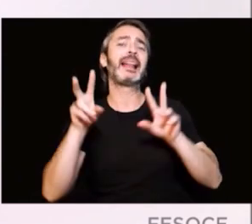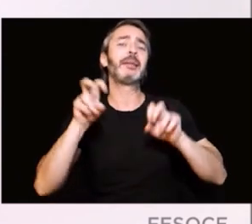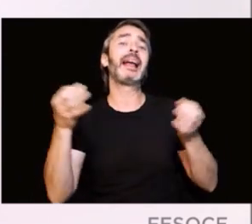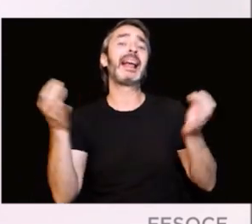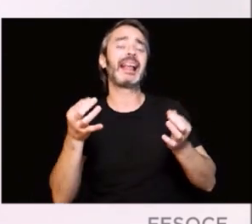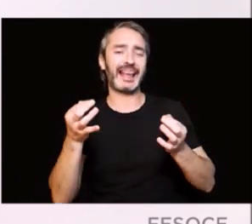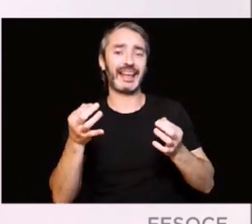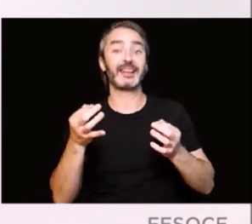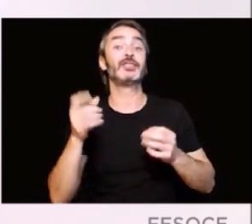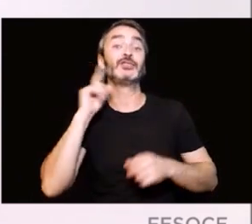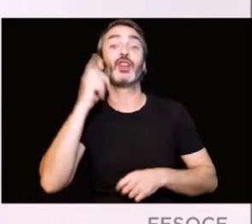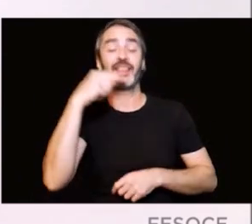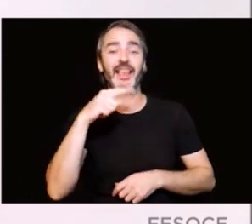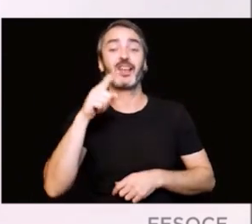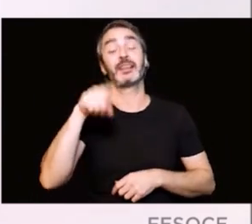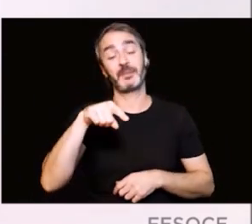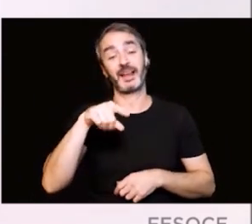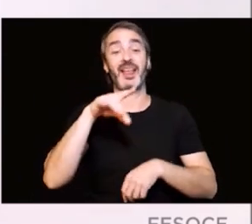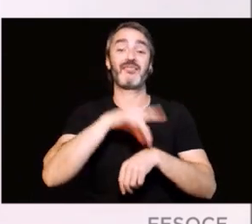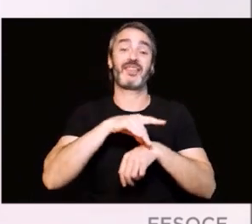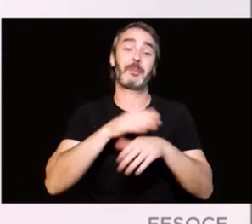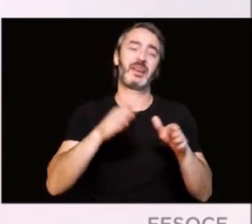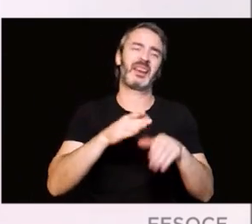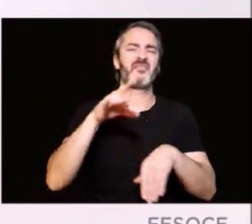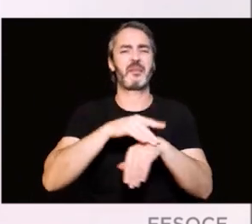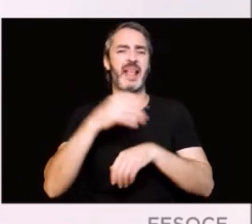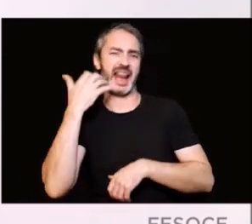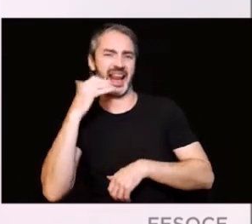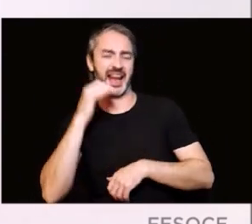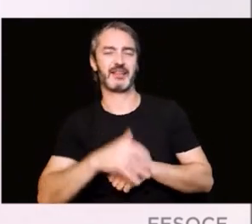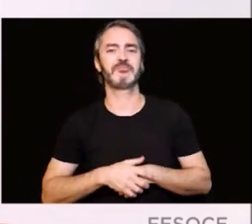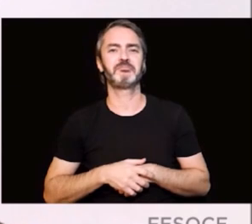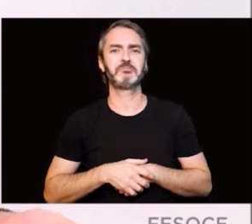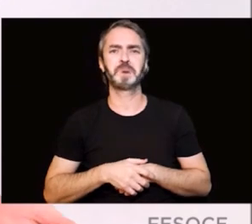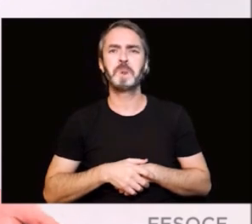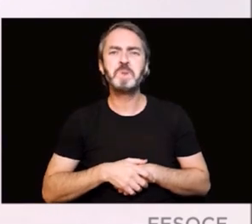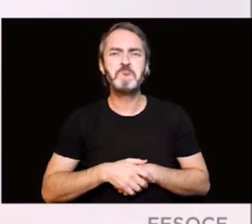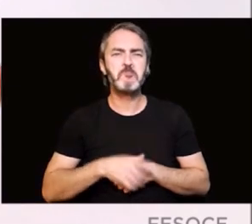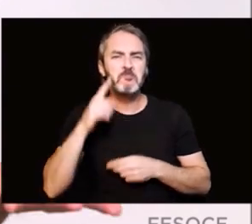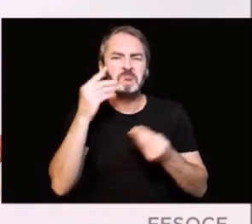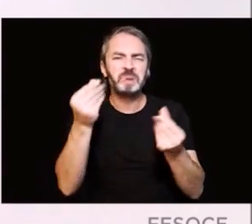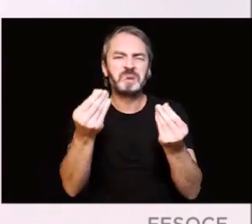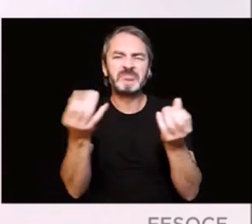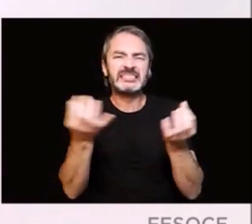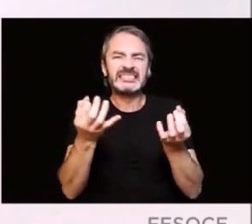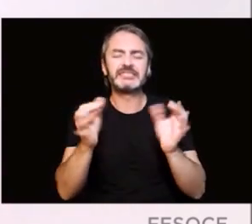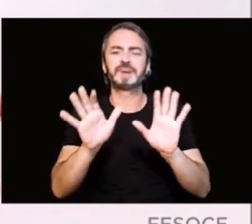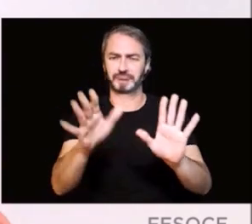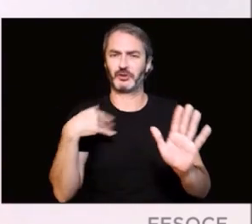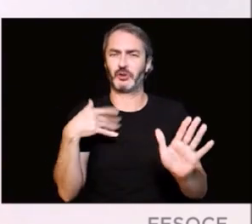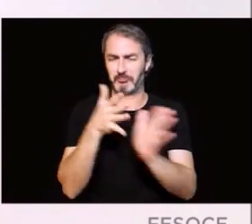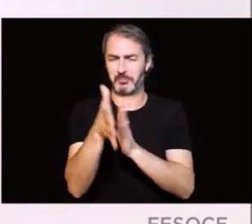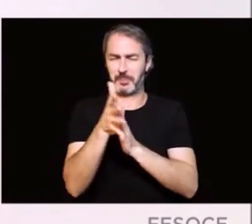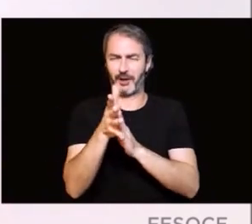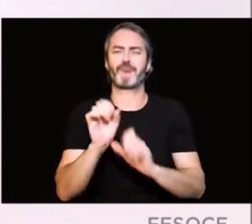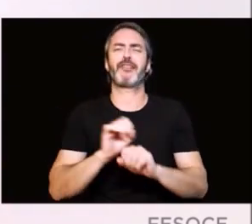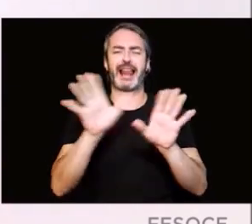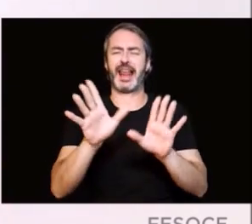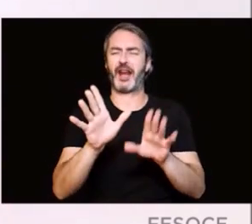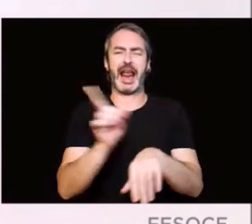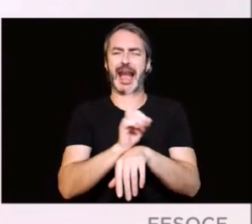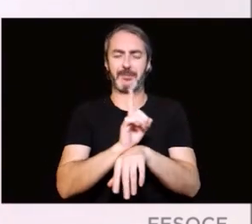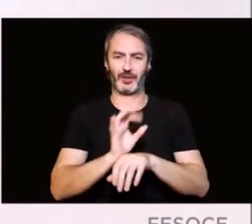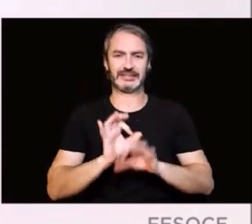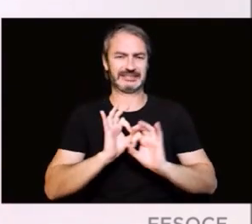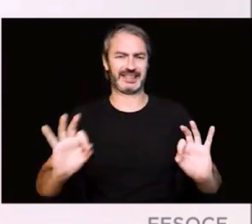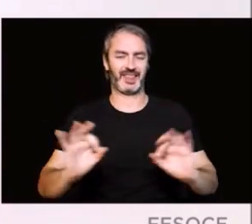sordoceguera y de enfermedades minoritarias o enfermedades raras. No suenan de nada ninguna de estas dos cosas, no os preocupéis. Ahora mismo os lo explico